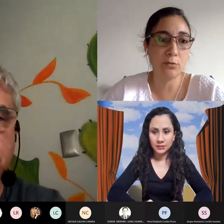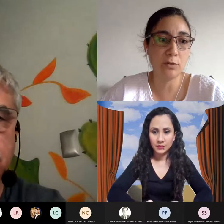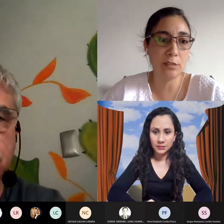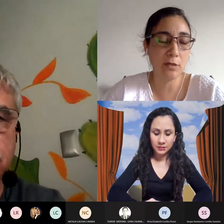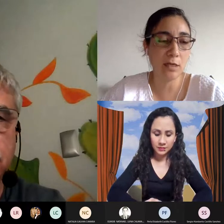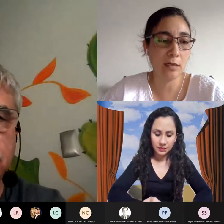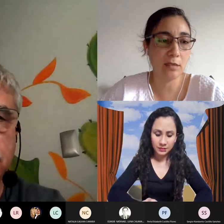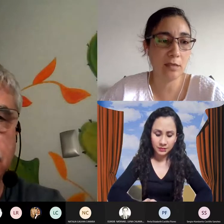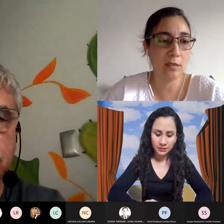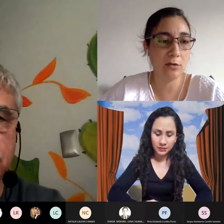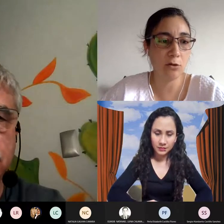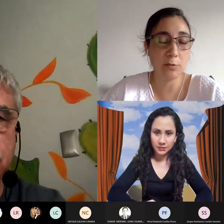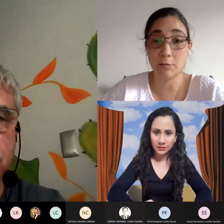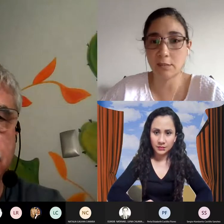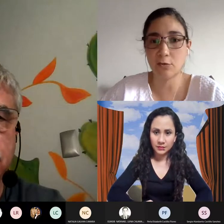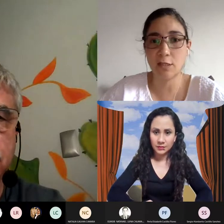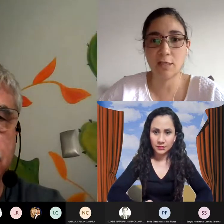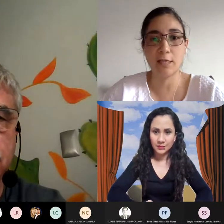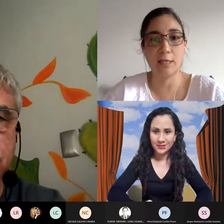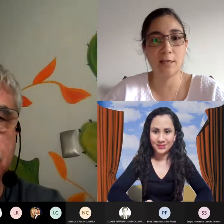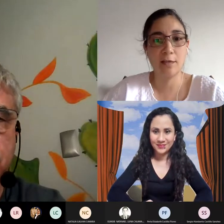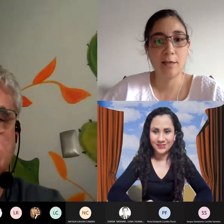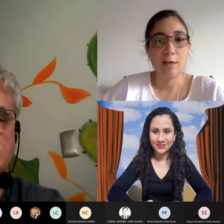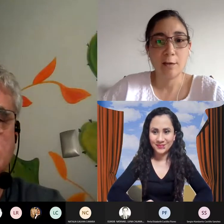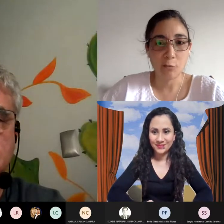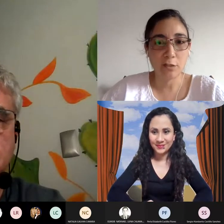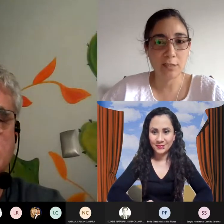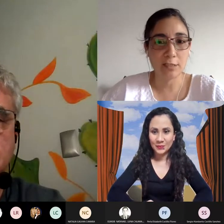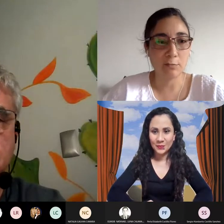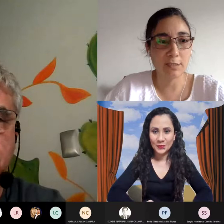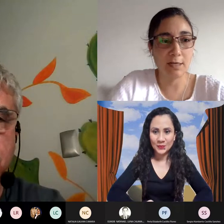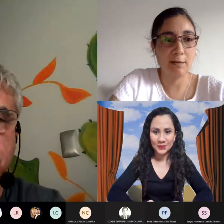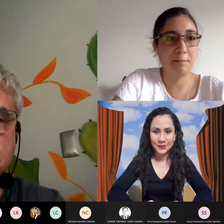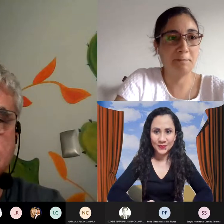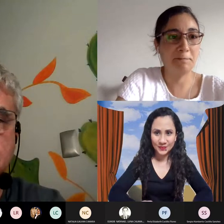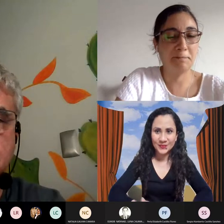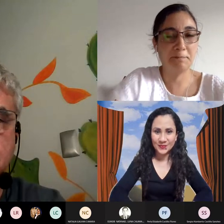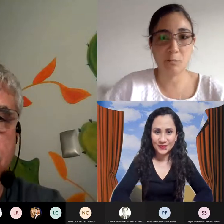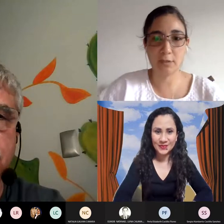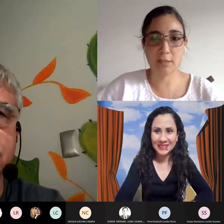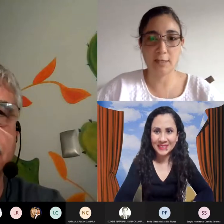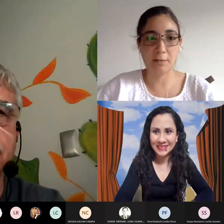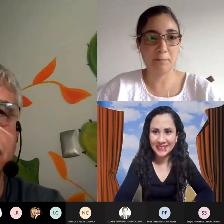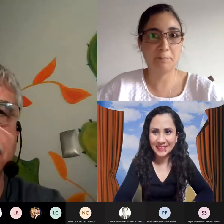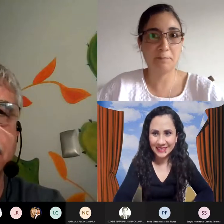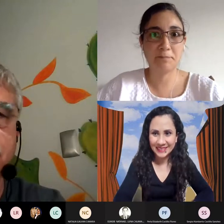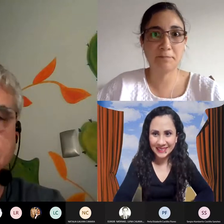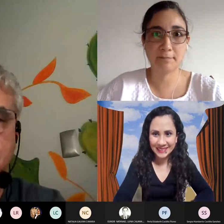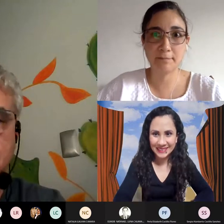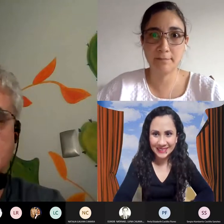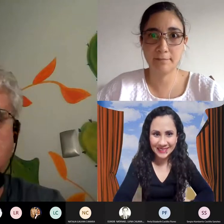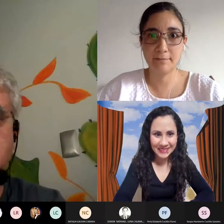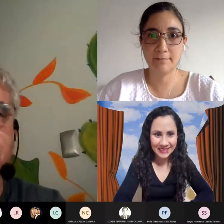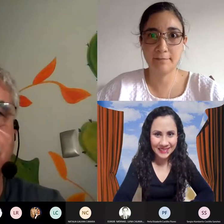aprendizaje computacional y optimización inteligente. Muchas gracias, Marcela, por estar aquí.